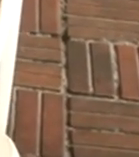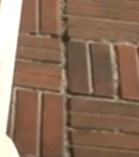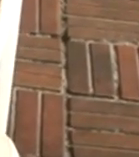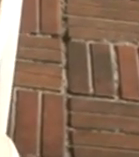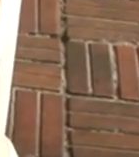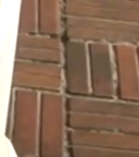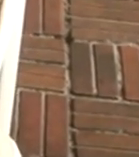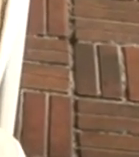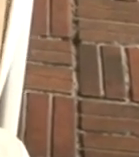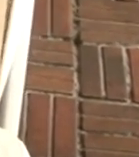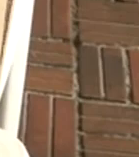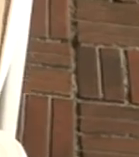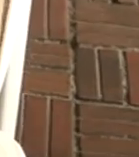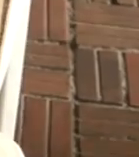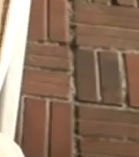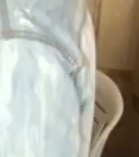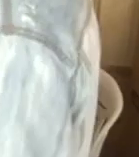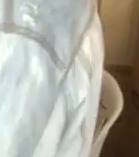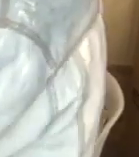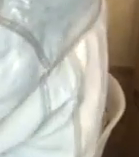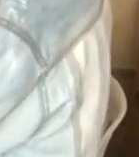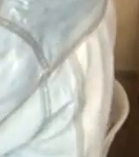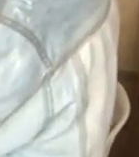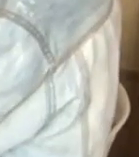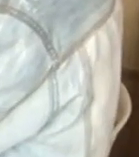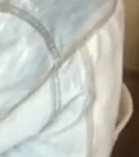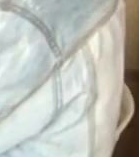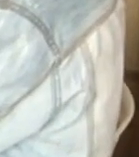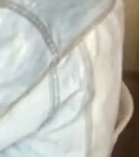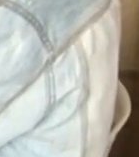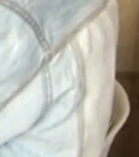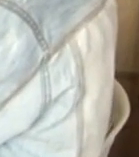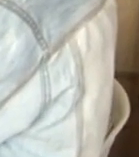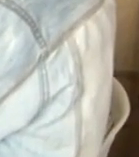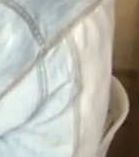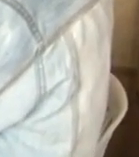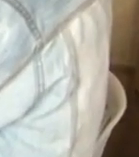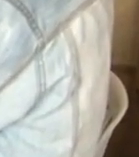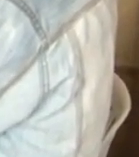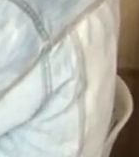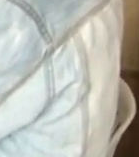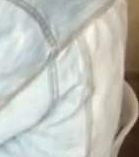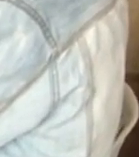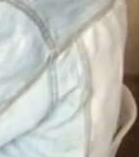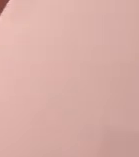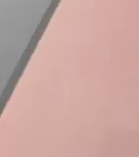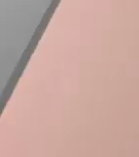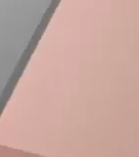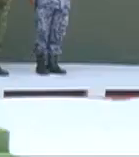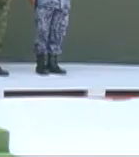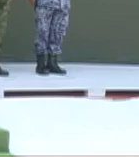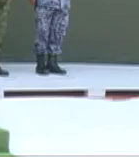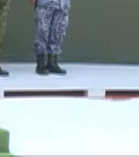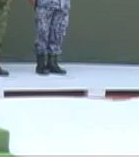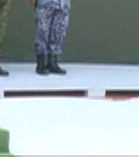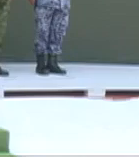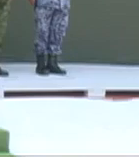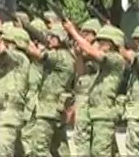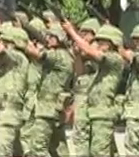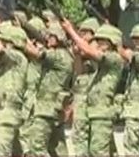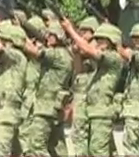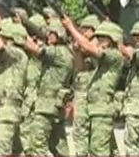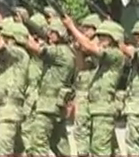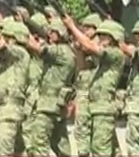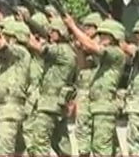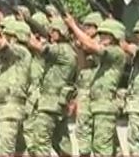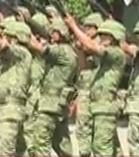a los que dijeron sí Todos todos sin excepción quieren la paz Rinden homenaje